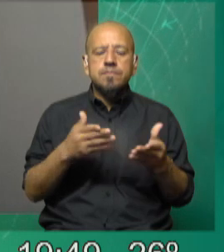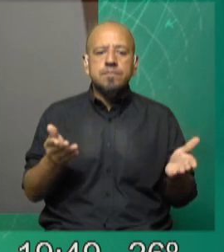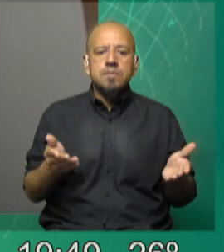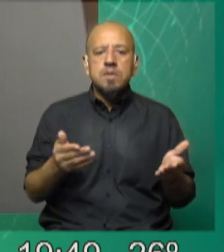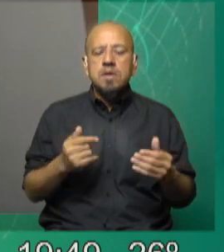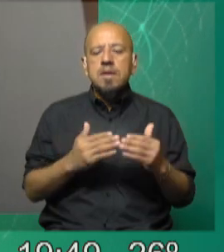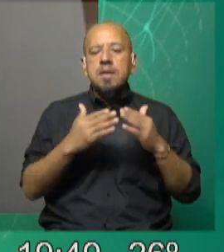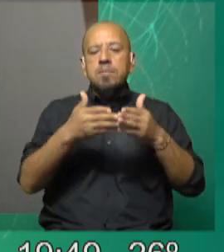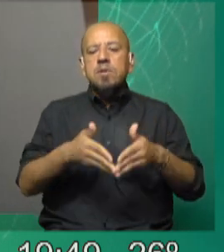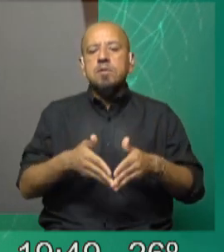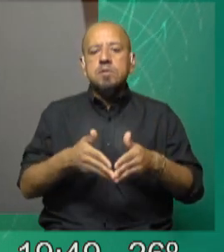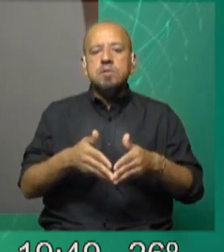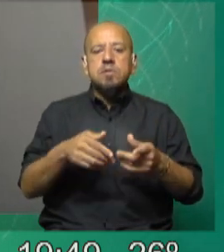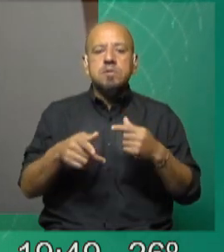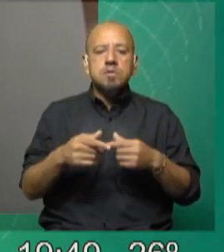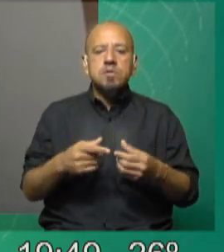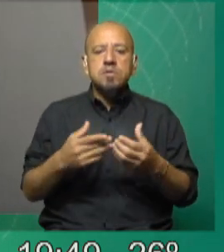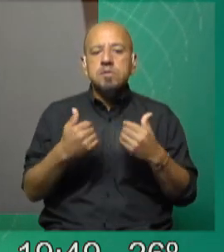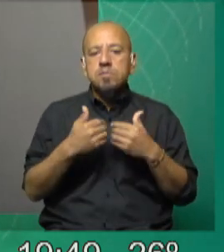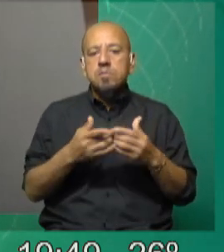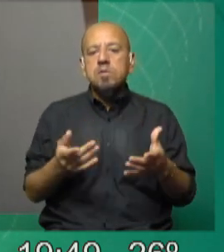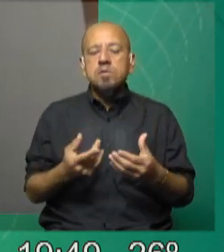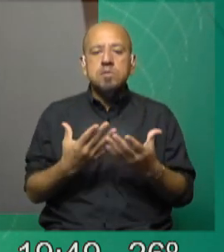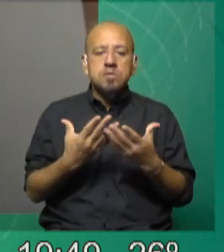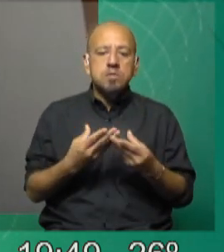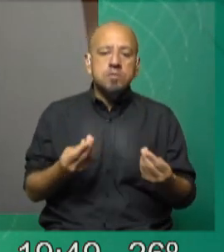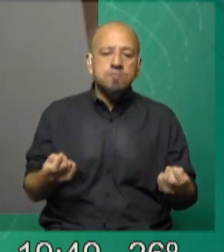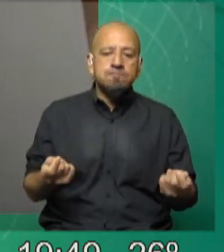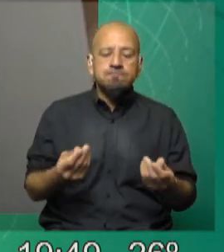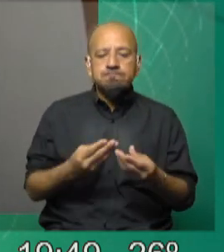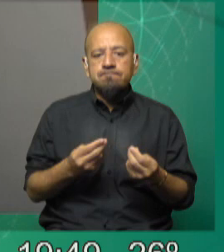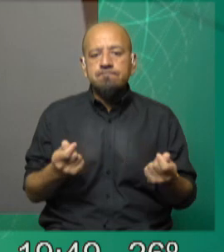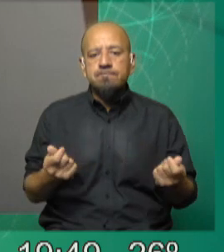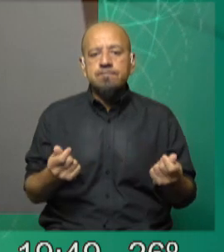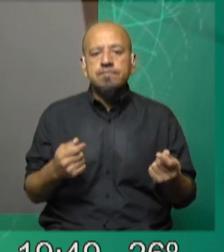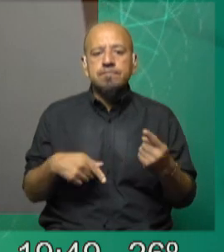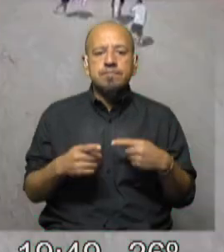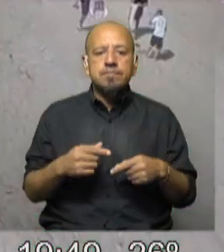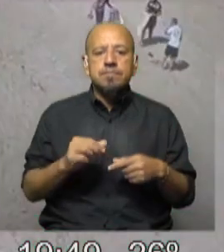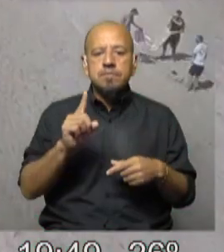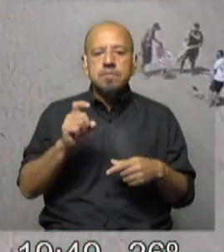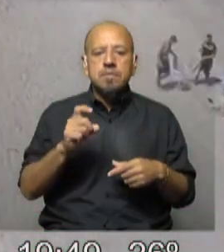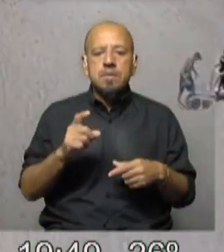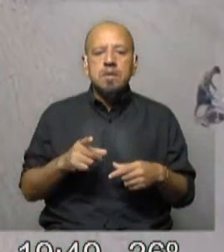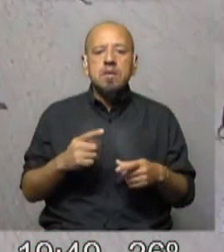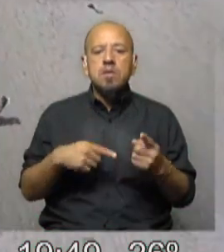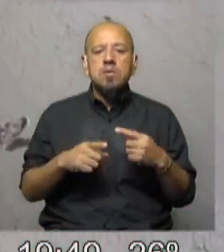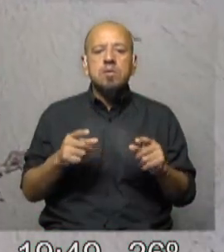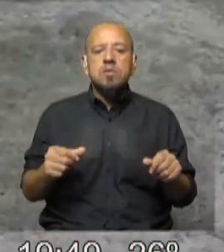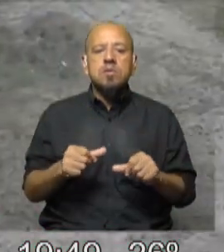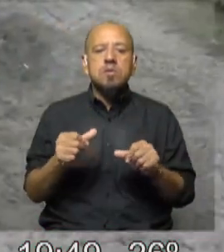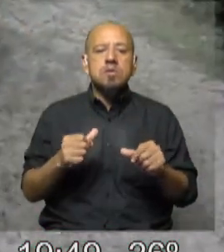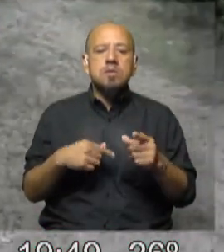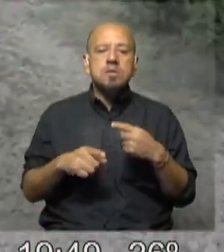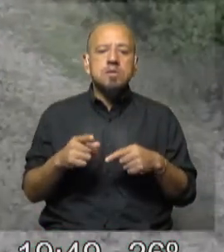playas lo que hace es que la playa se empiece a erosionar y esa erosión se traduce también hacia el mar. Eso lo que hace que los bancos